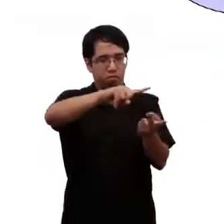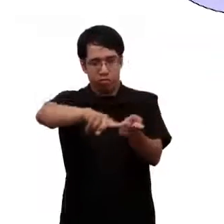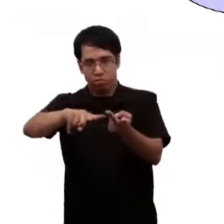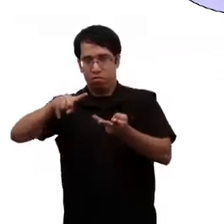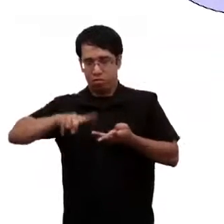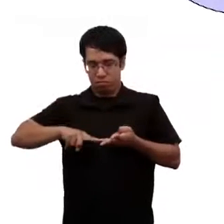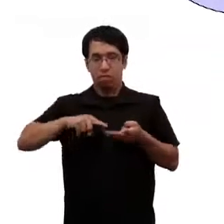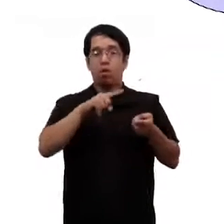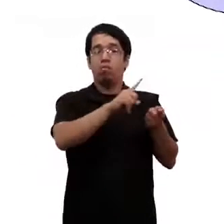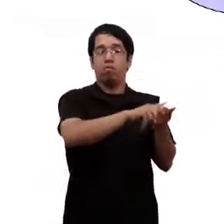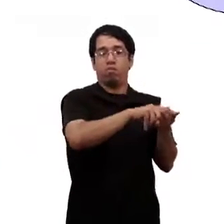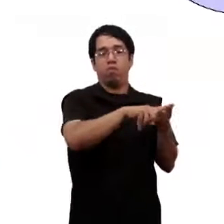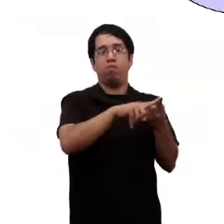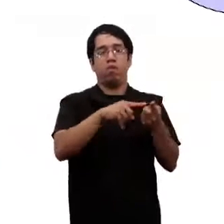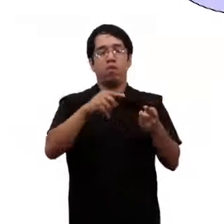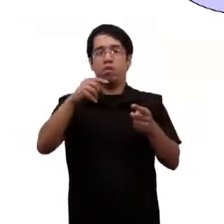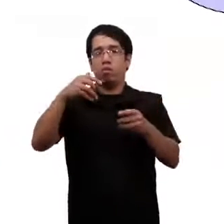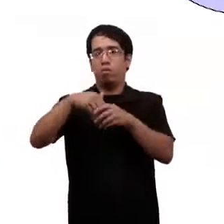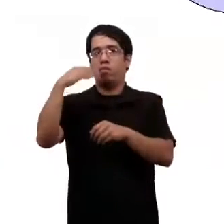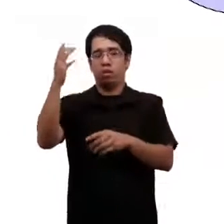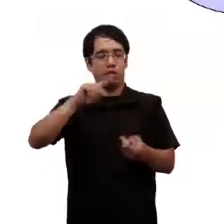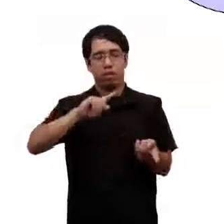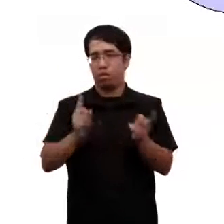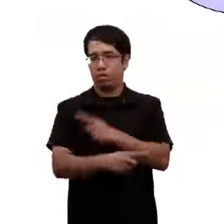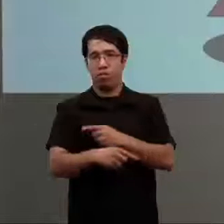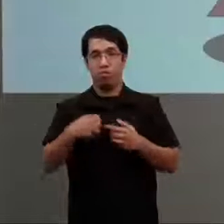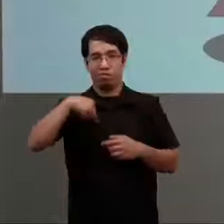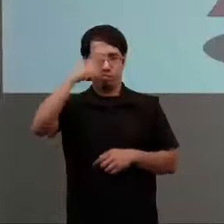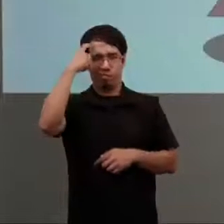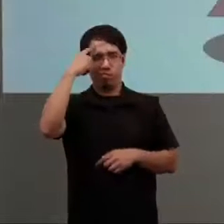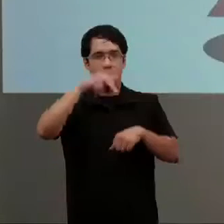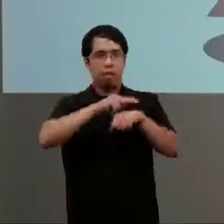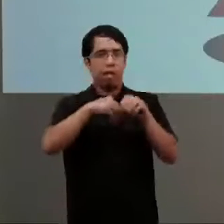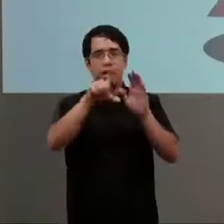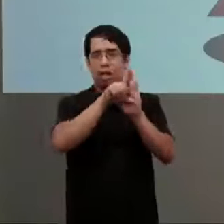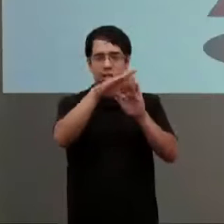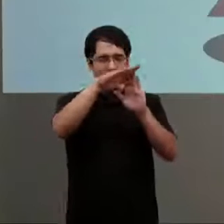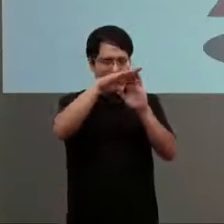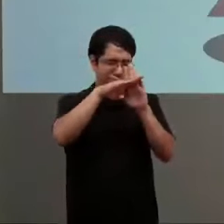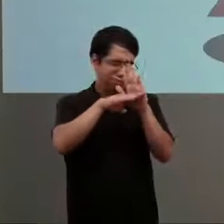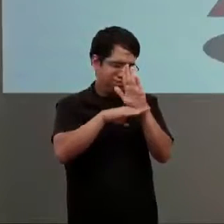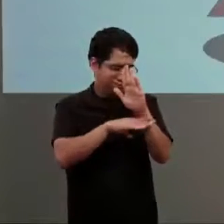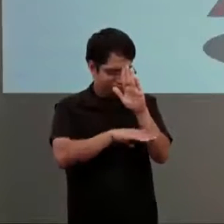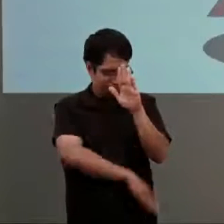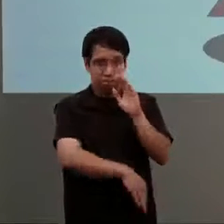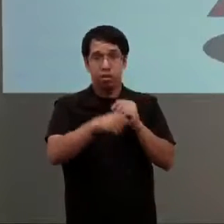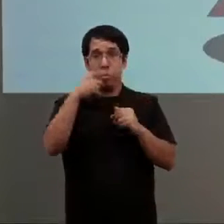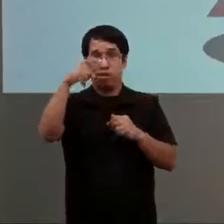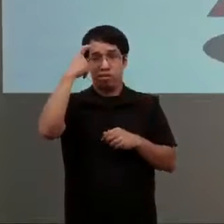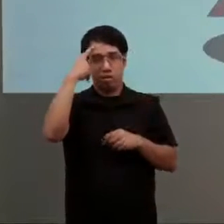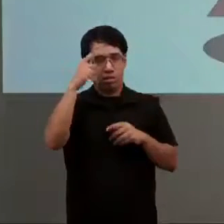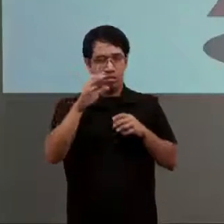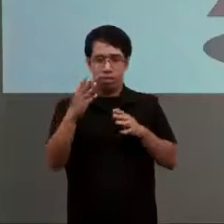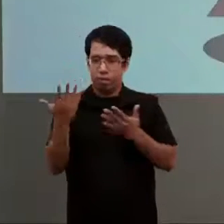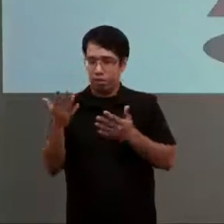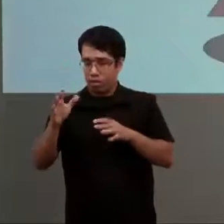las políticas. Sabemos que Paraguay es uno de los países que más leyes tiene no obstante el diseño de